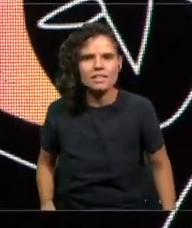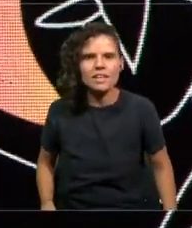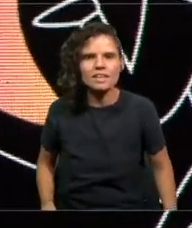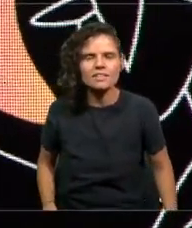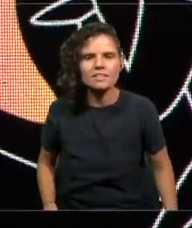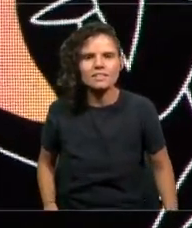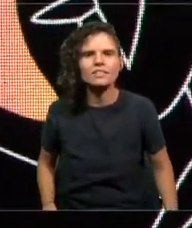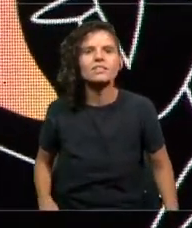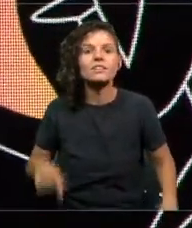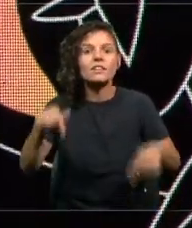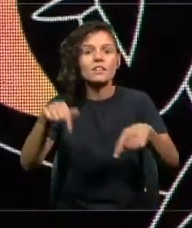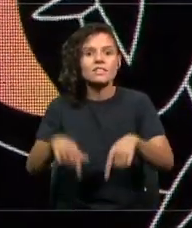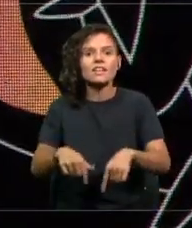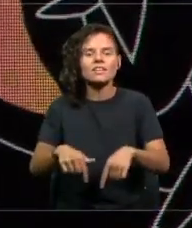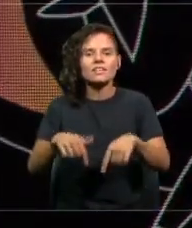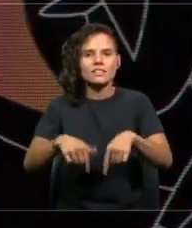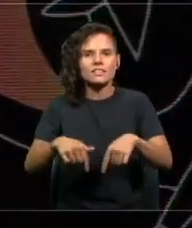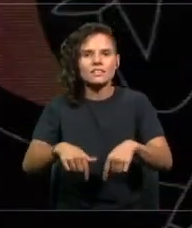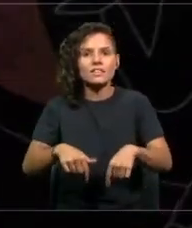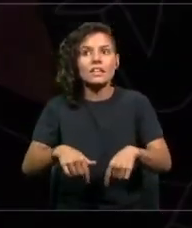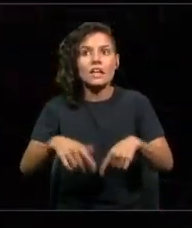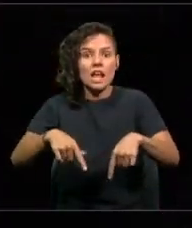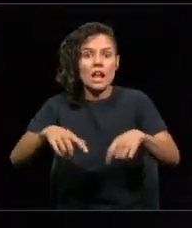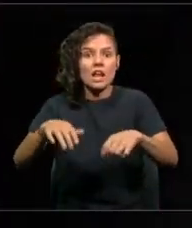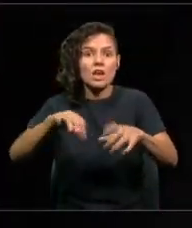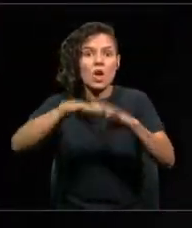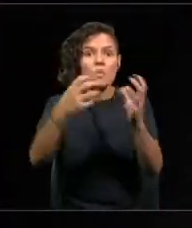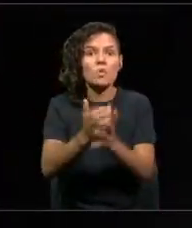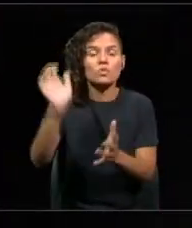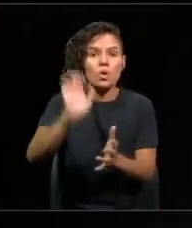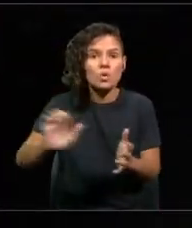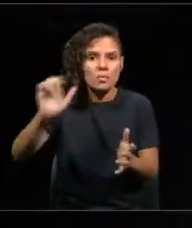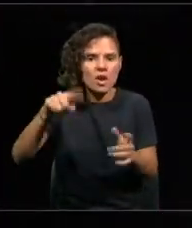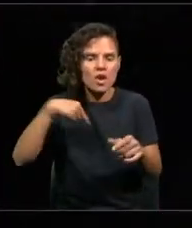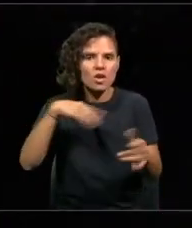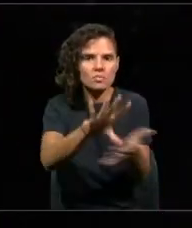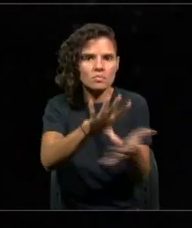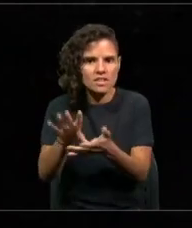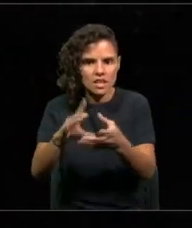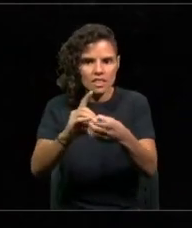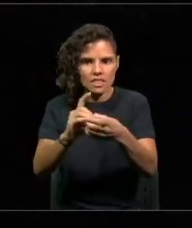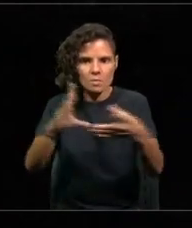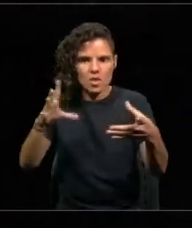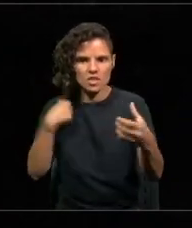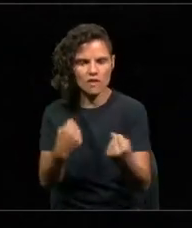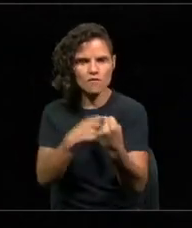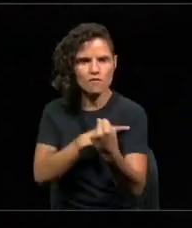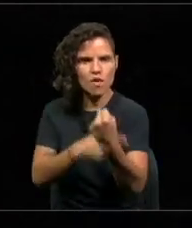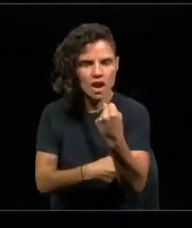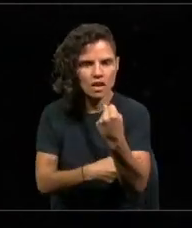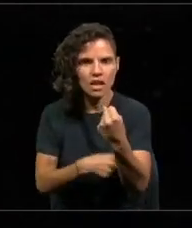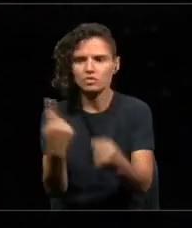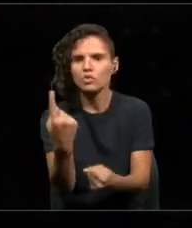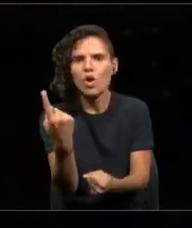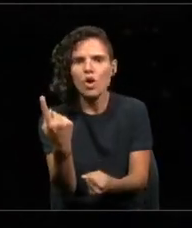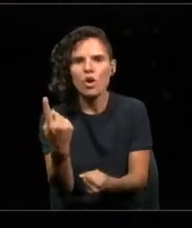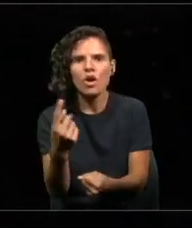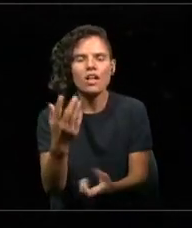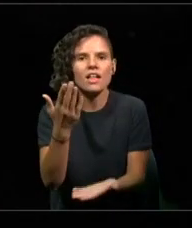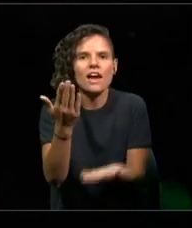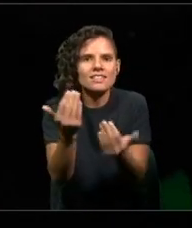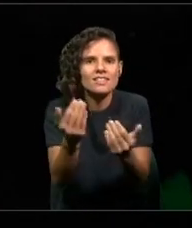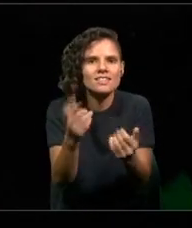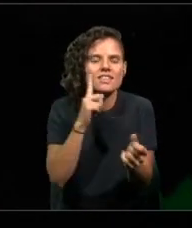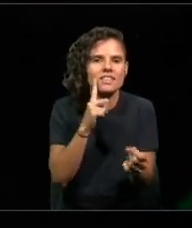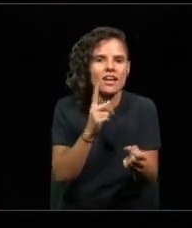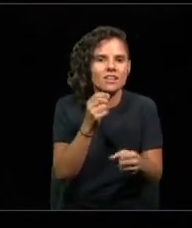sobre todo en el marco del sindicalismo europeo, que los países no construyen democracias sólidas sin los actores organizados y sin los actores